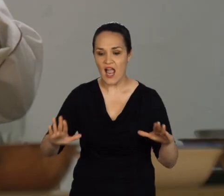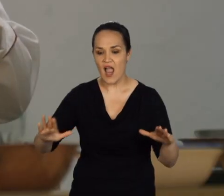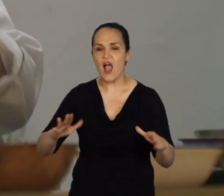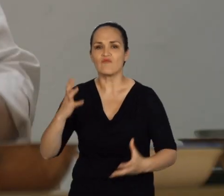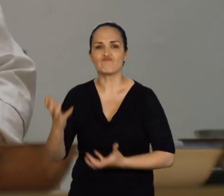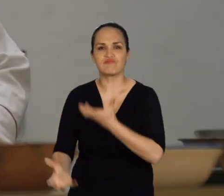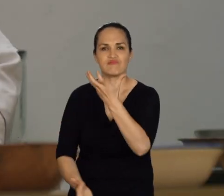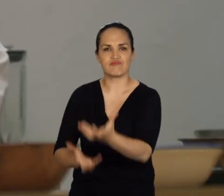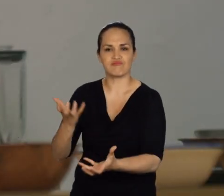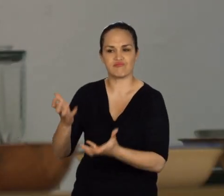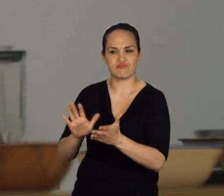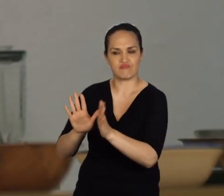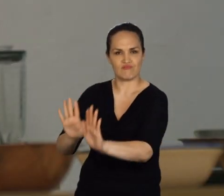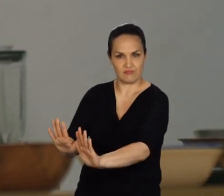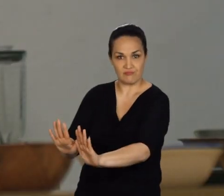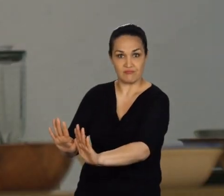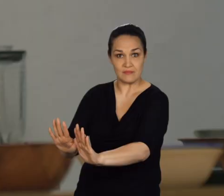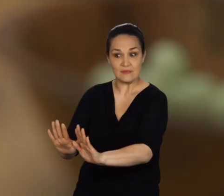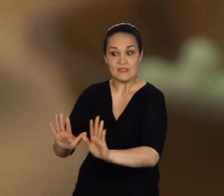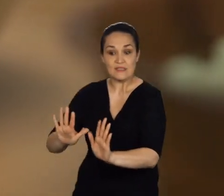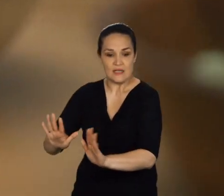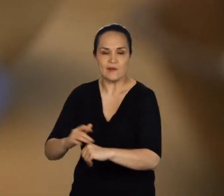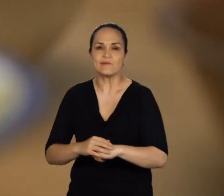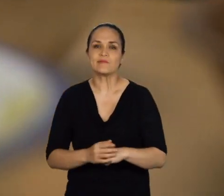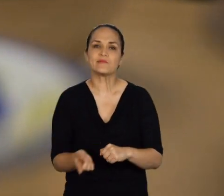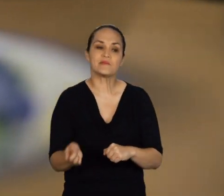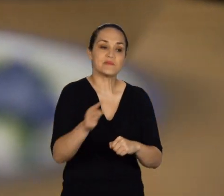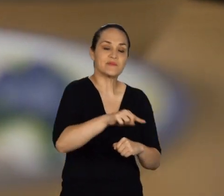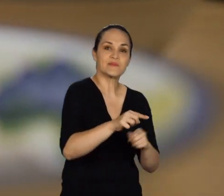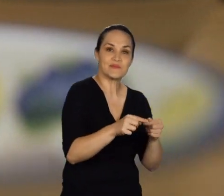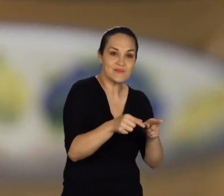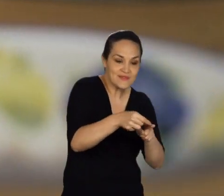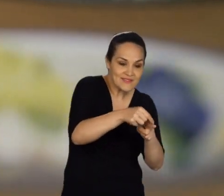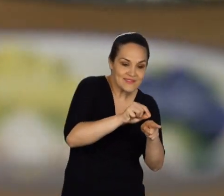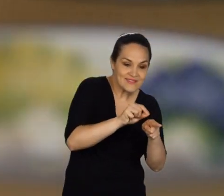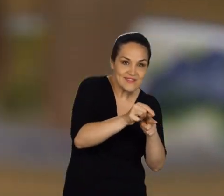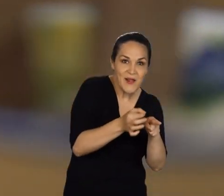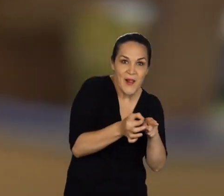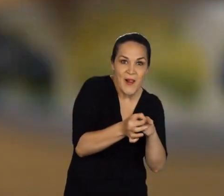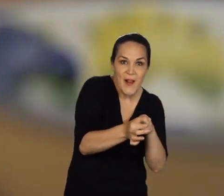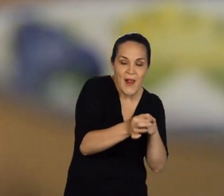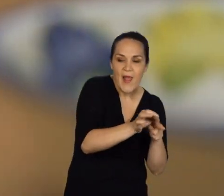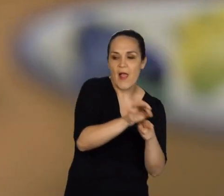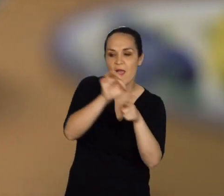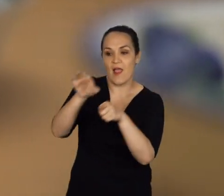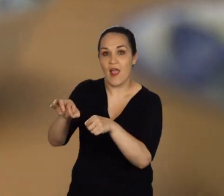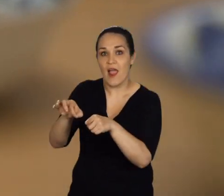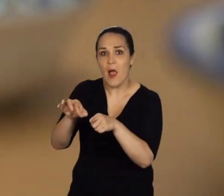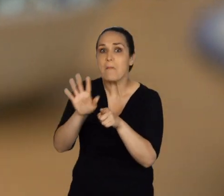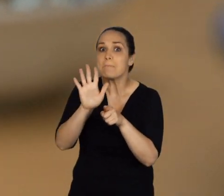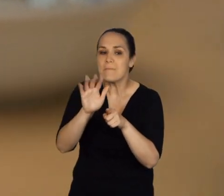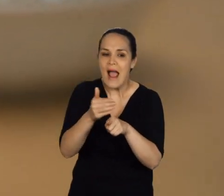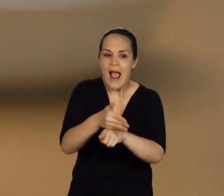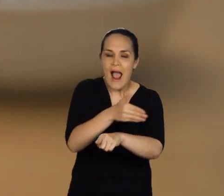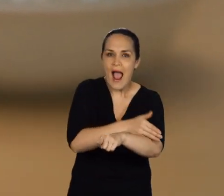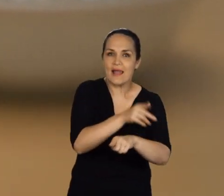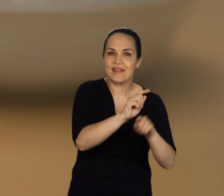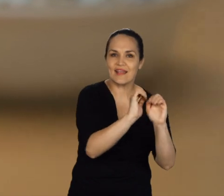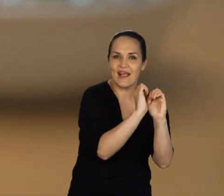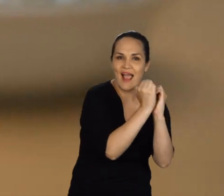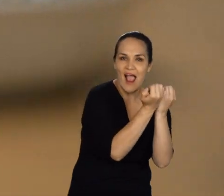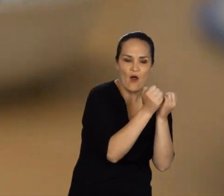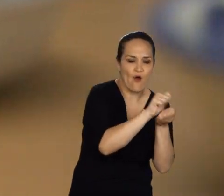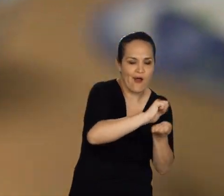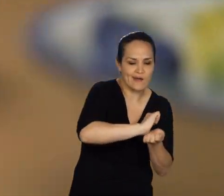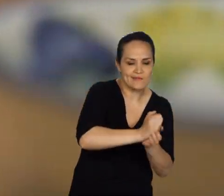En este momento ponemos a cocinar la ullama. Inmediatamente después ponemos a cocinar la arbeja. Para esto la vamos a aromatizar con un diente de